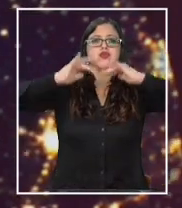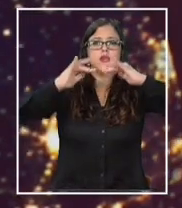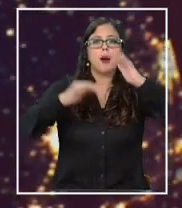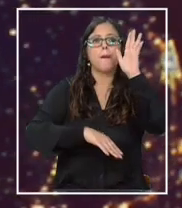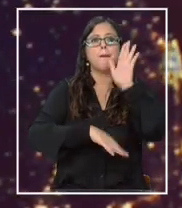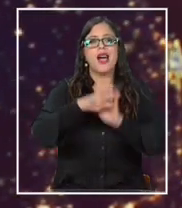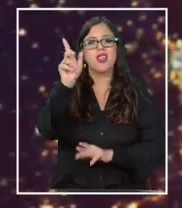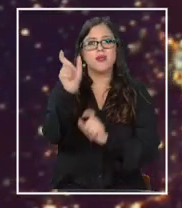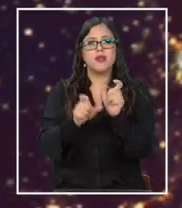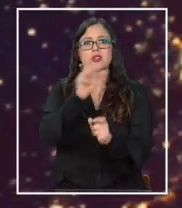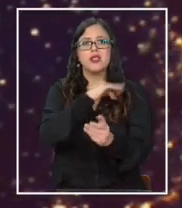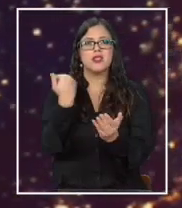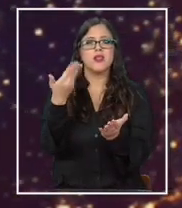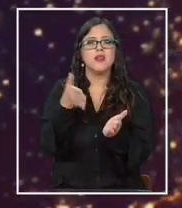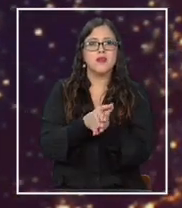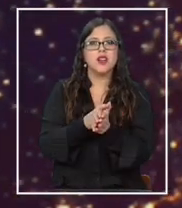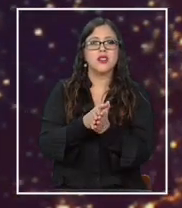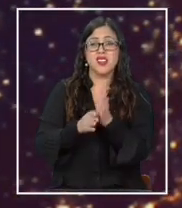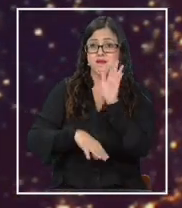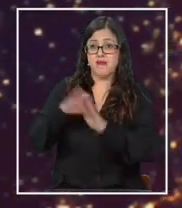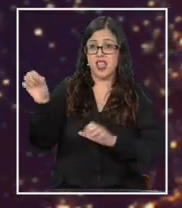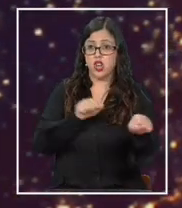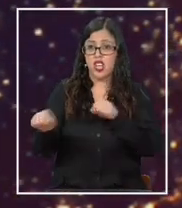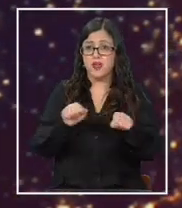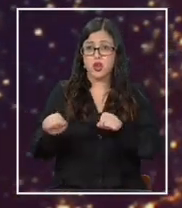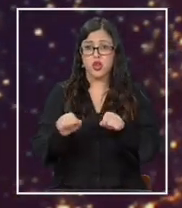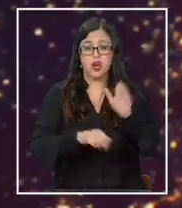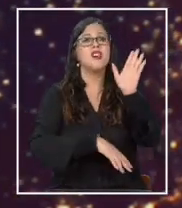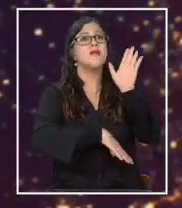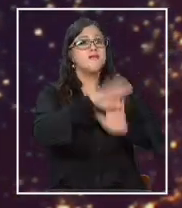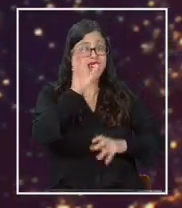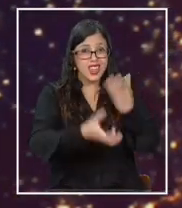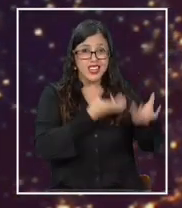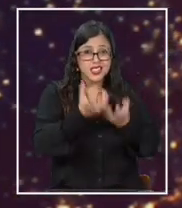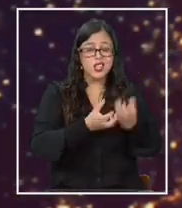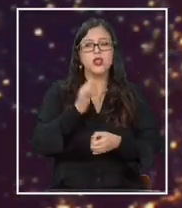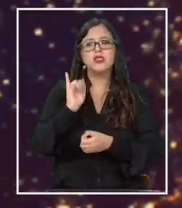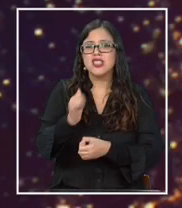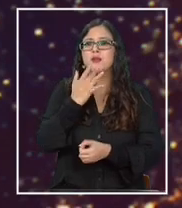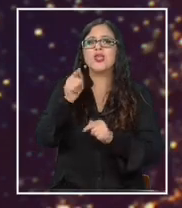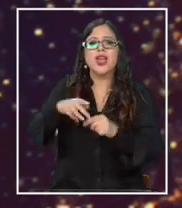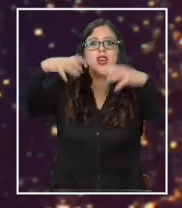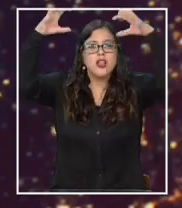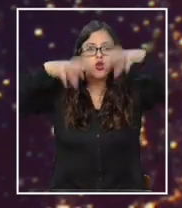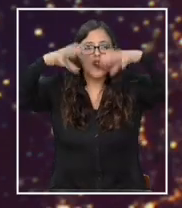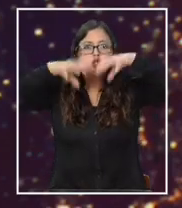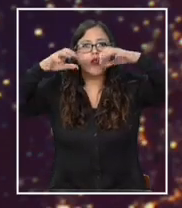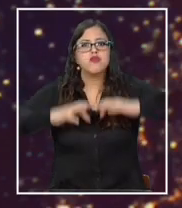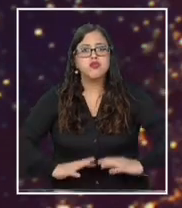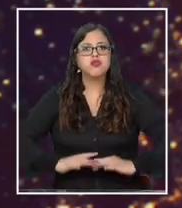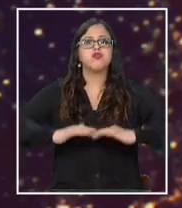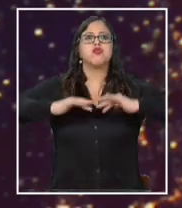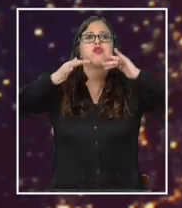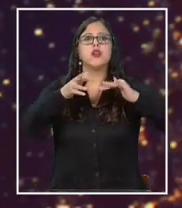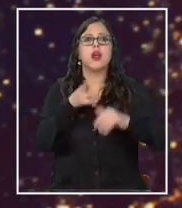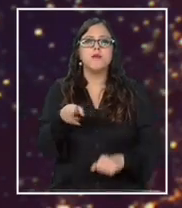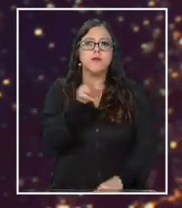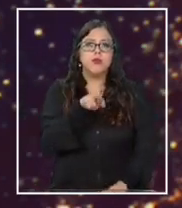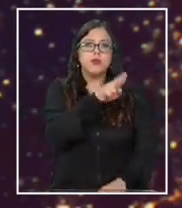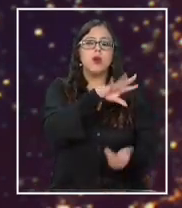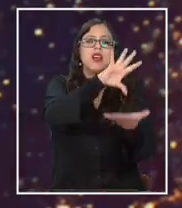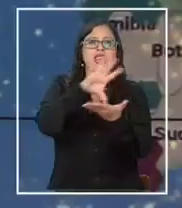cantidad de vidas. Pero más que los terremotos. Más que todo. Más que los incendios. Claro, es que son muy recurrentes y sobre todo se manifiestan en países